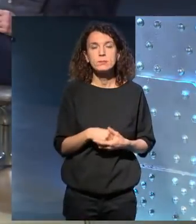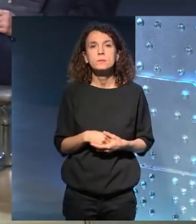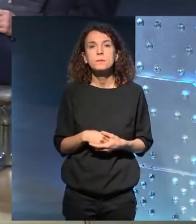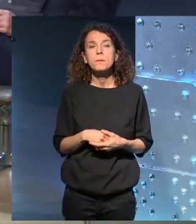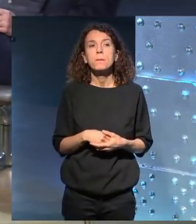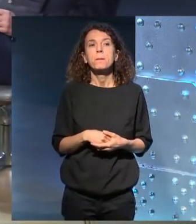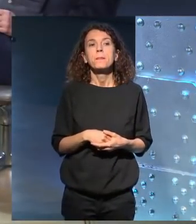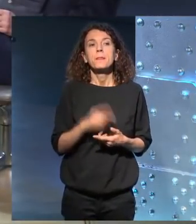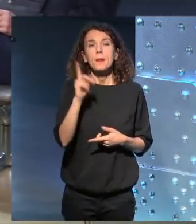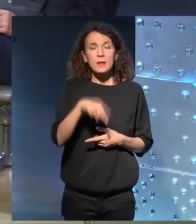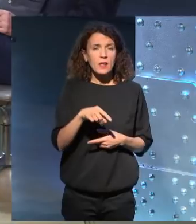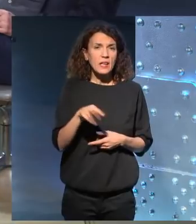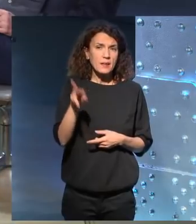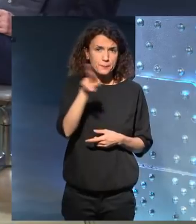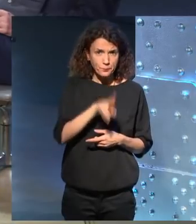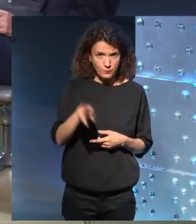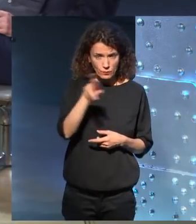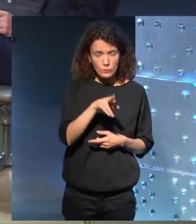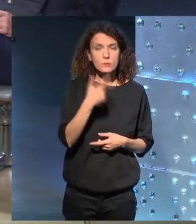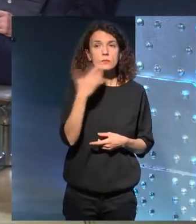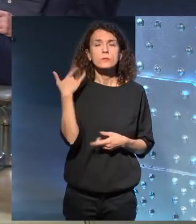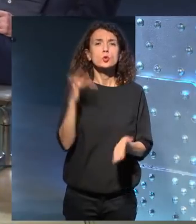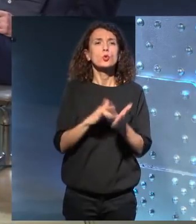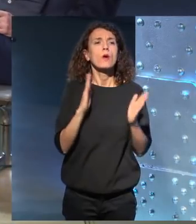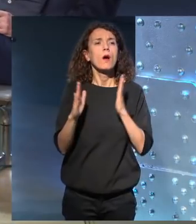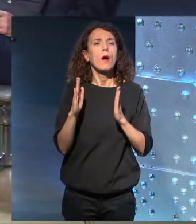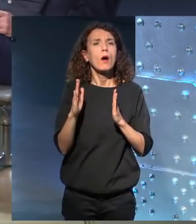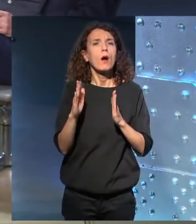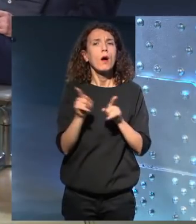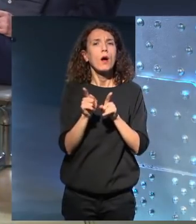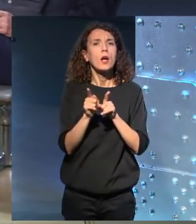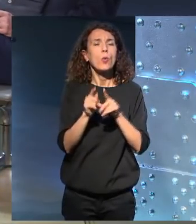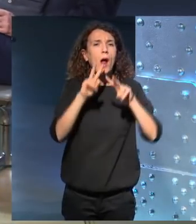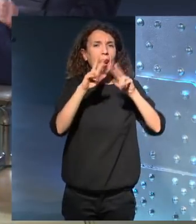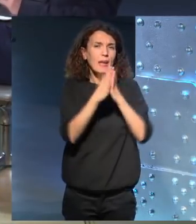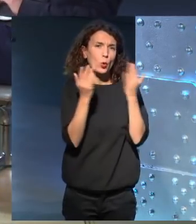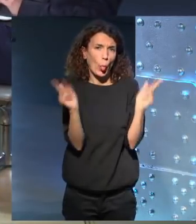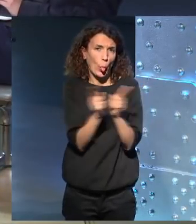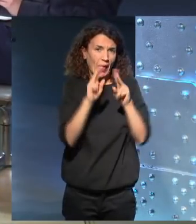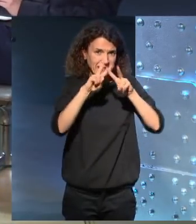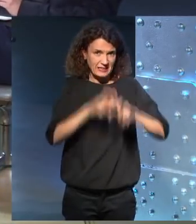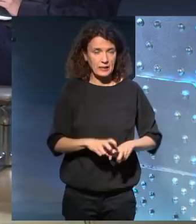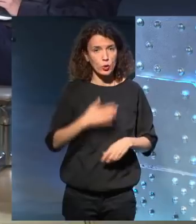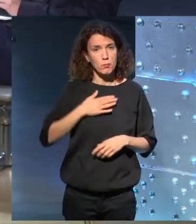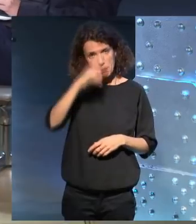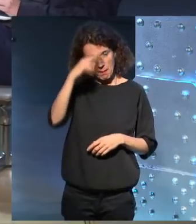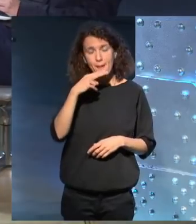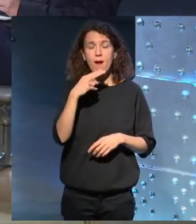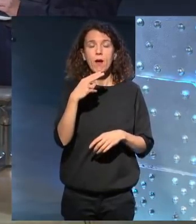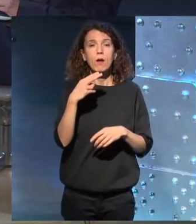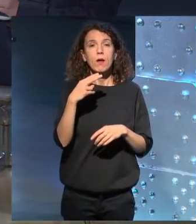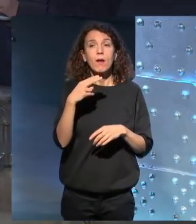Bueno, tendría que repetir lo que escribía en ese pequeño ensayo. Mi papá leía esas